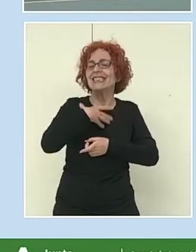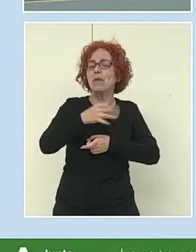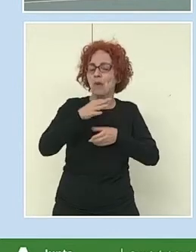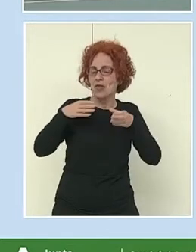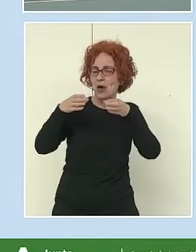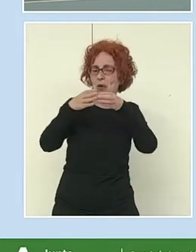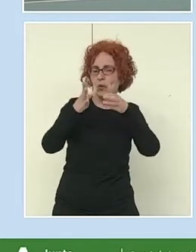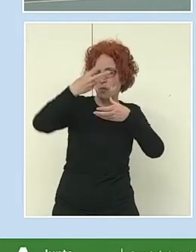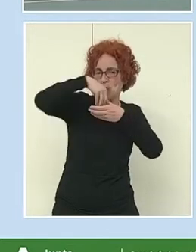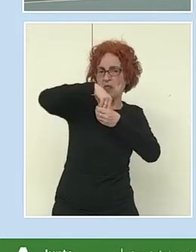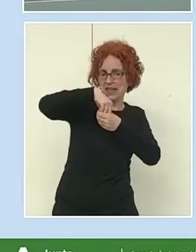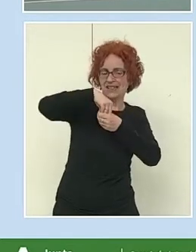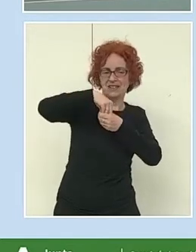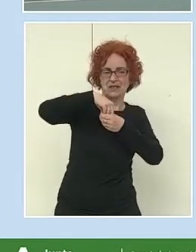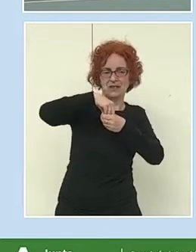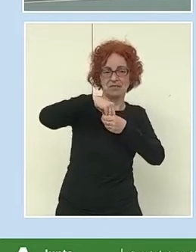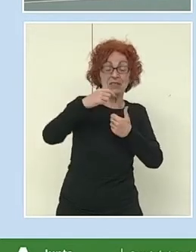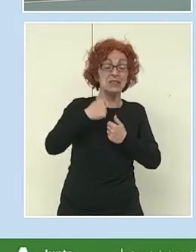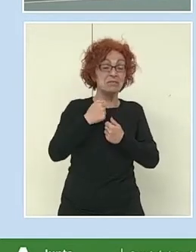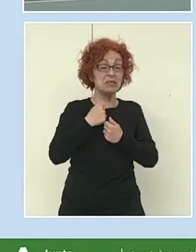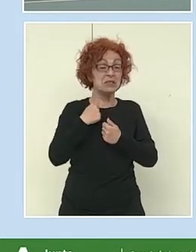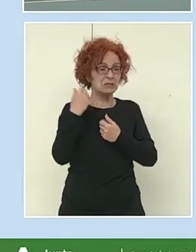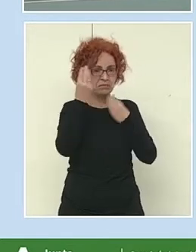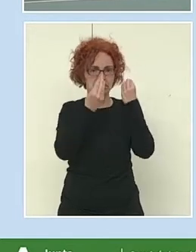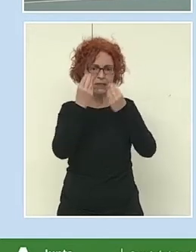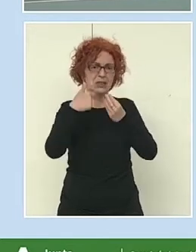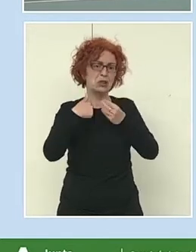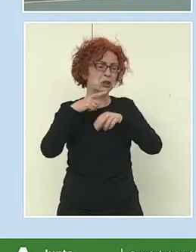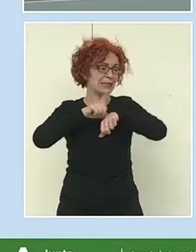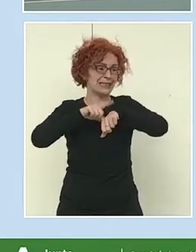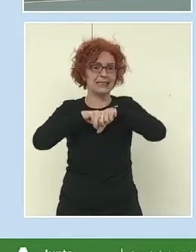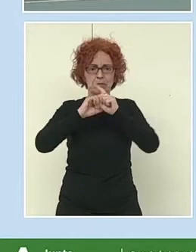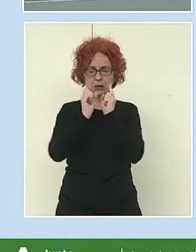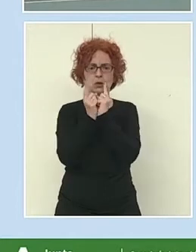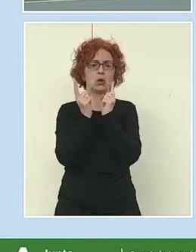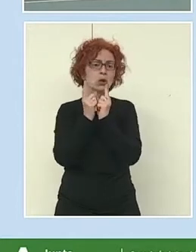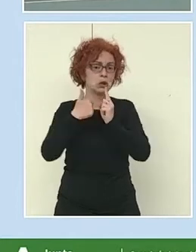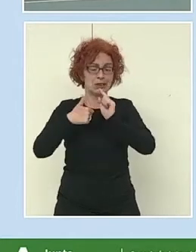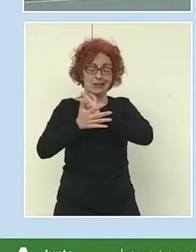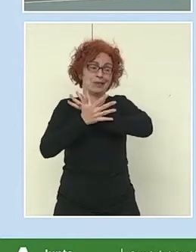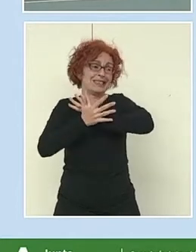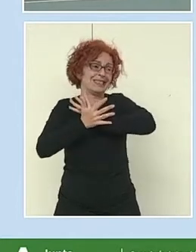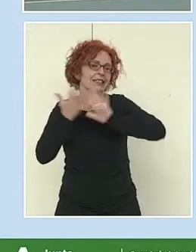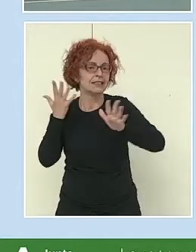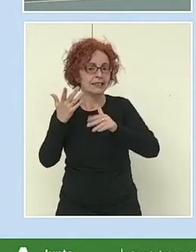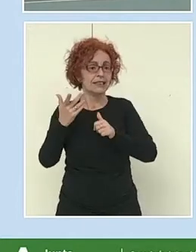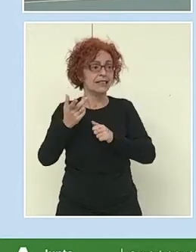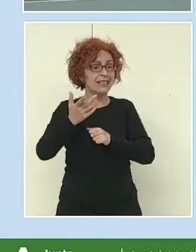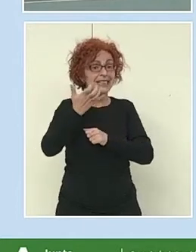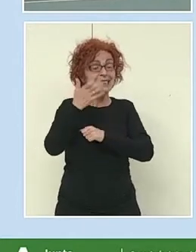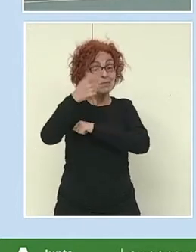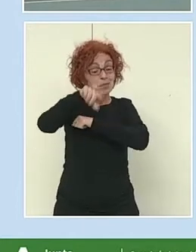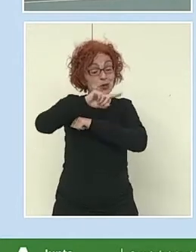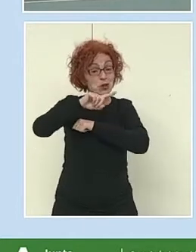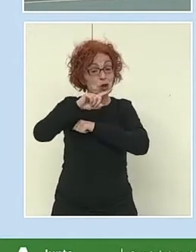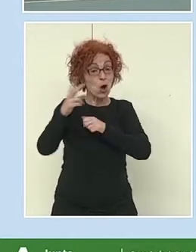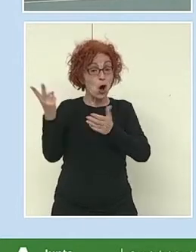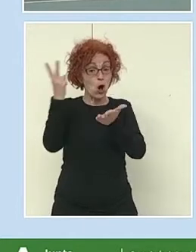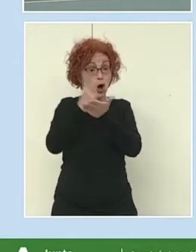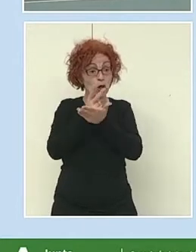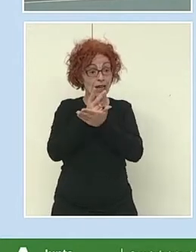Ostras, es que yo creo que siempre como voy a acelerar, porque siempre voy con muy poco tiempo. Fíjense, si vuelven otra vez a este código